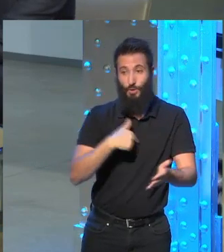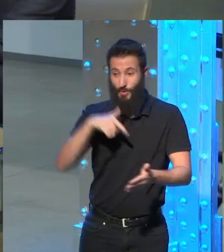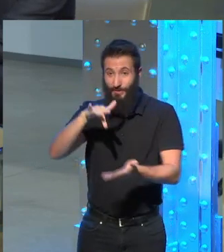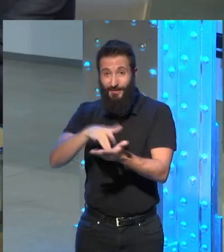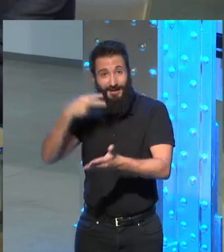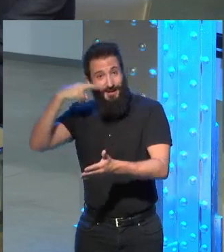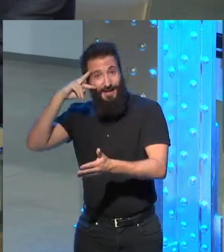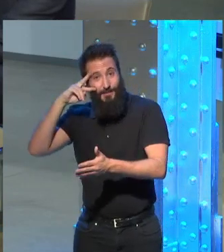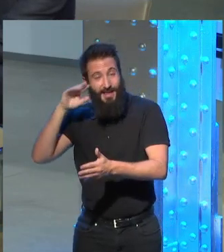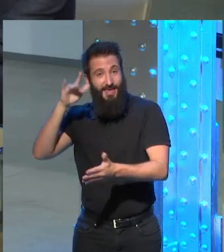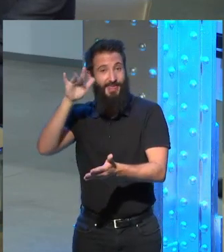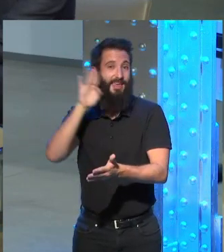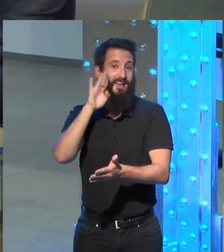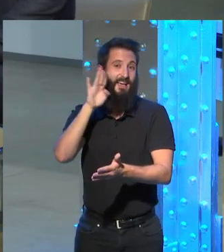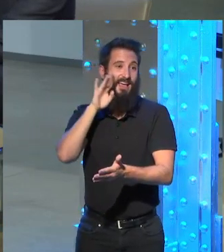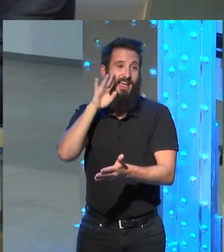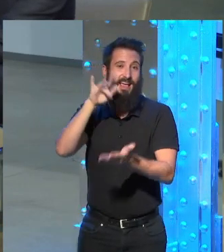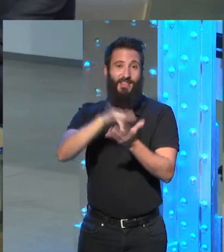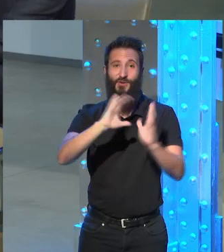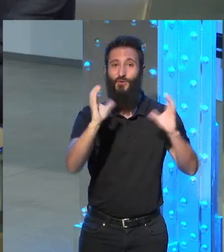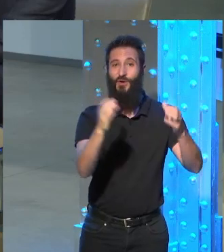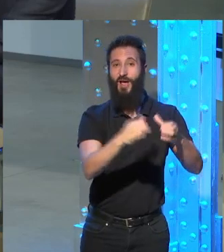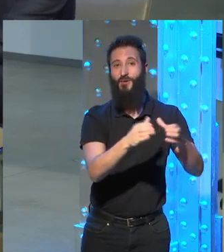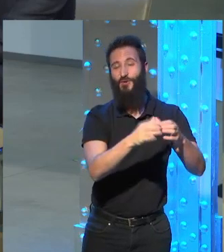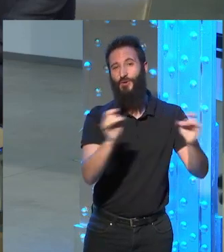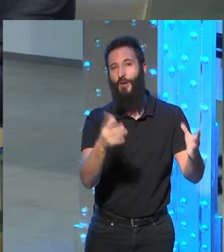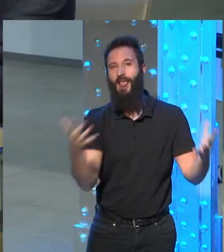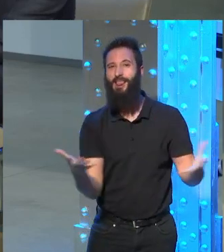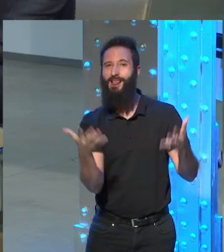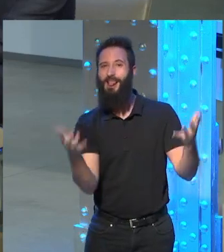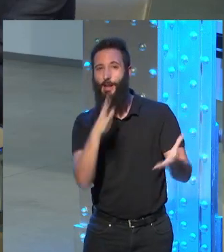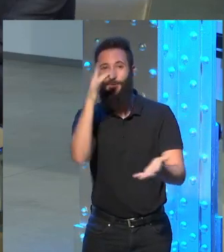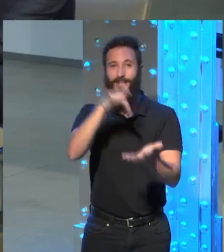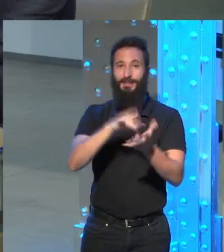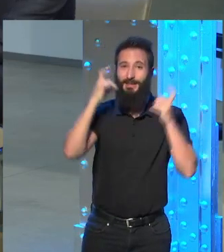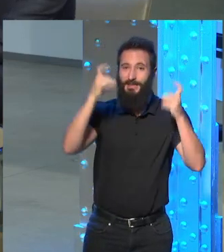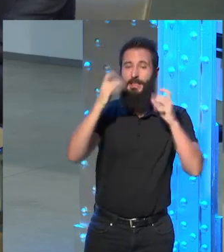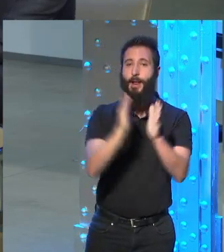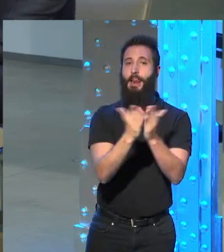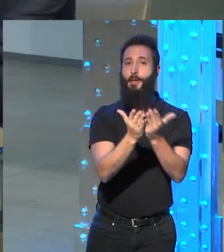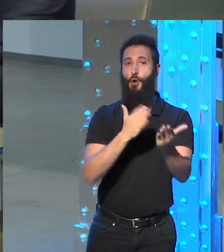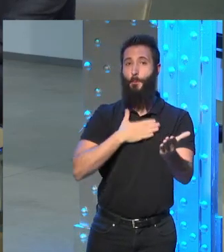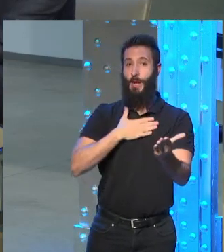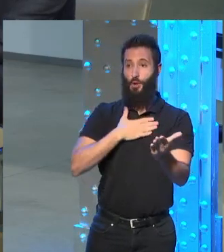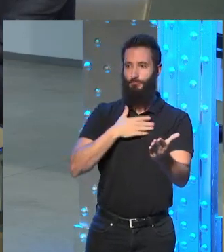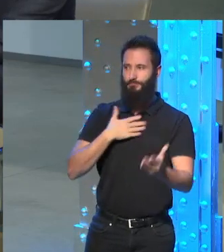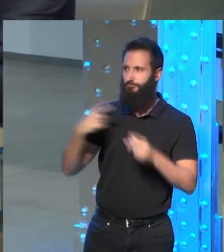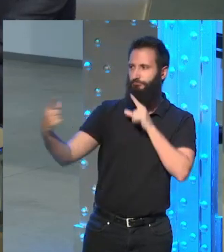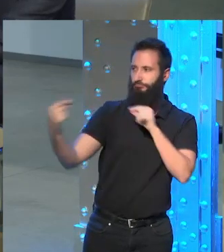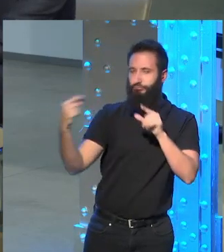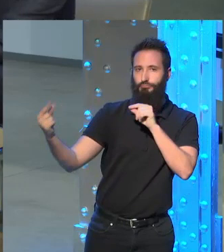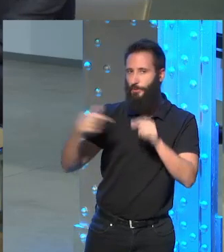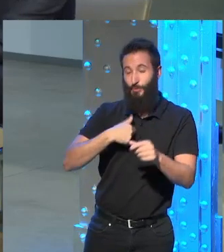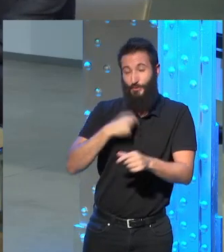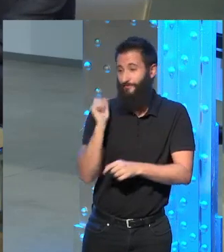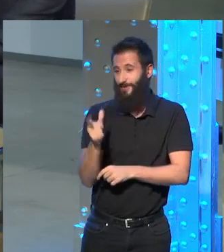trabajamos juntos en este curso que hicimos a la Limón porque se trataba de hablar de mis propios libros, cosa que normalmente yo no